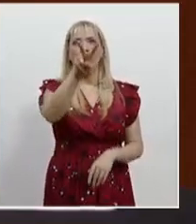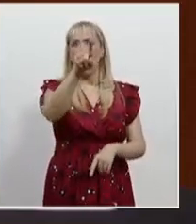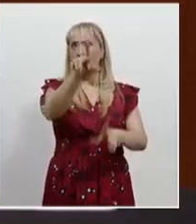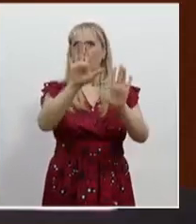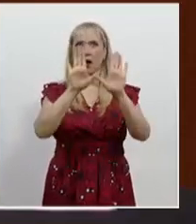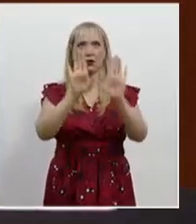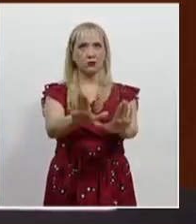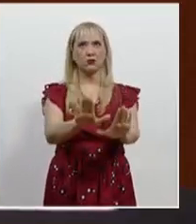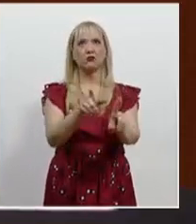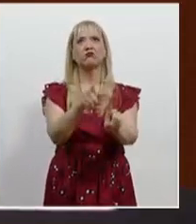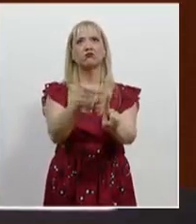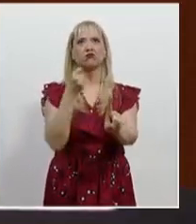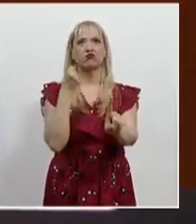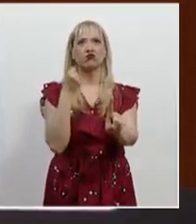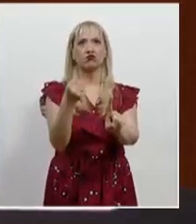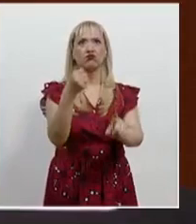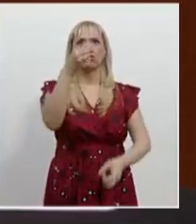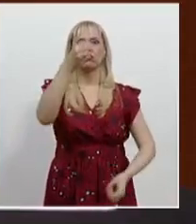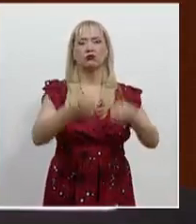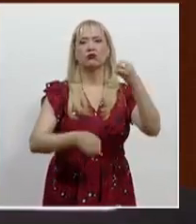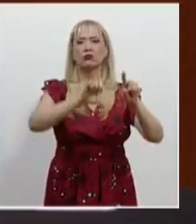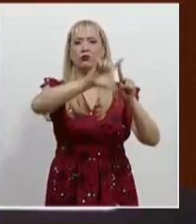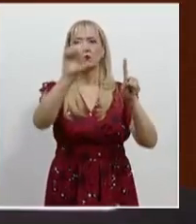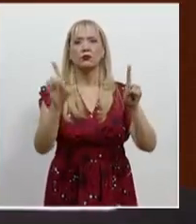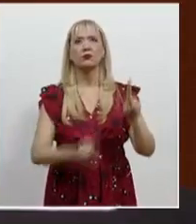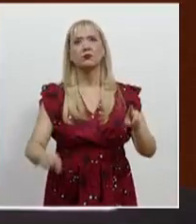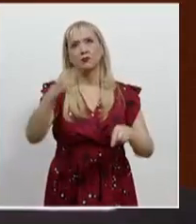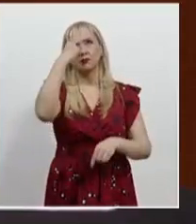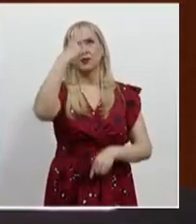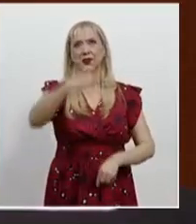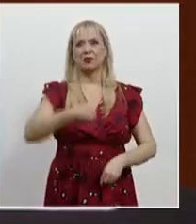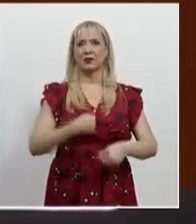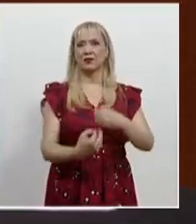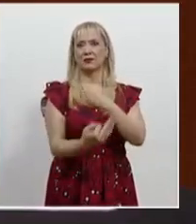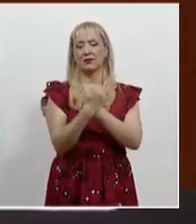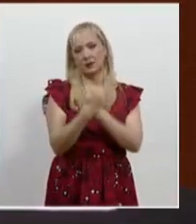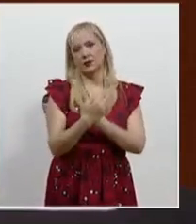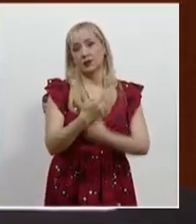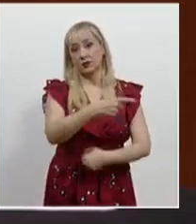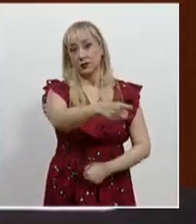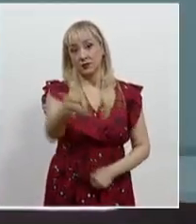poder judicial que realmente merece y debe tener.